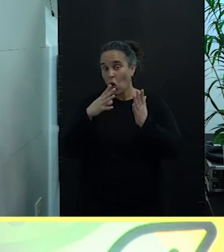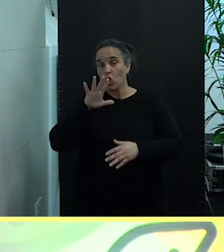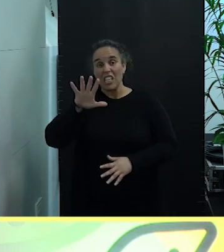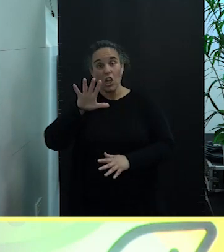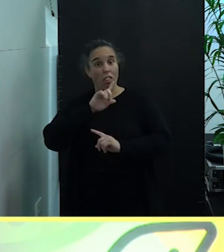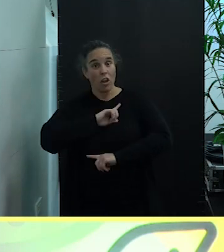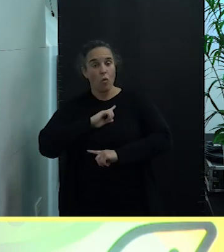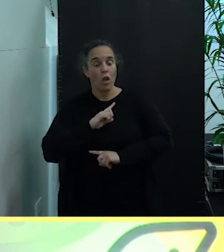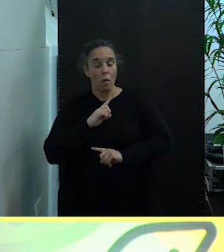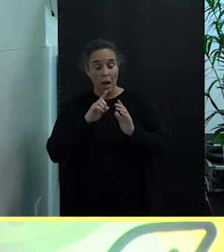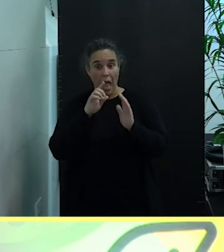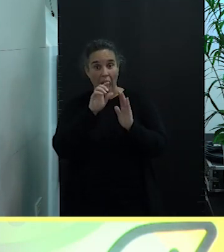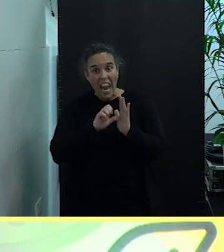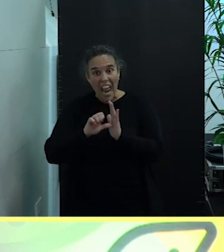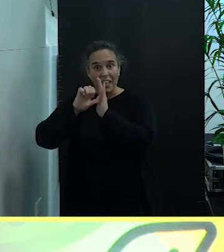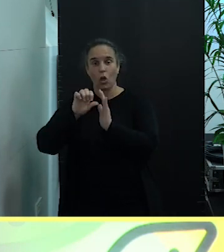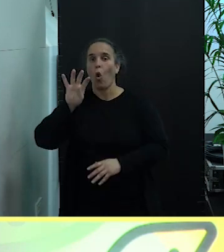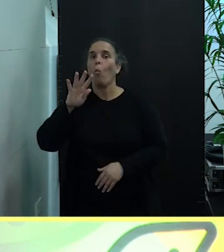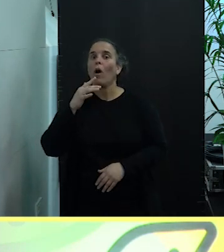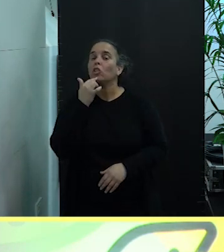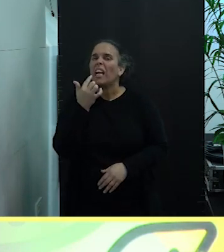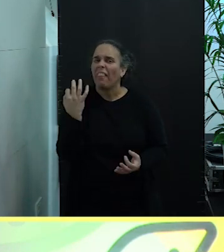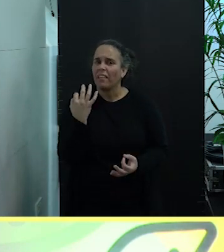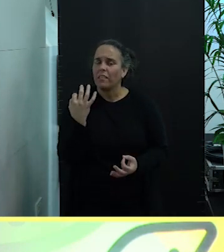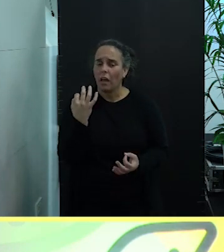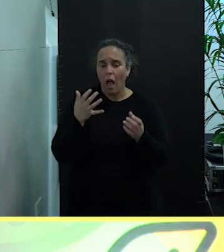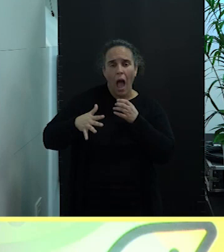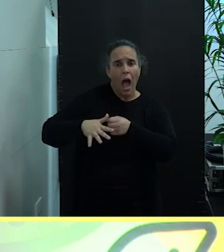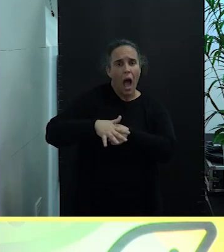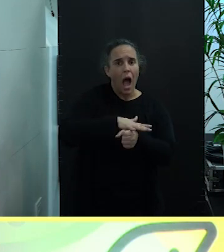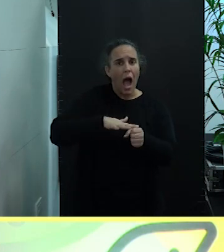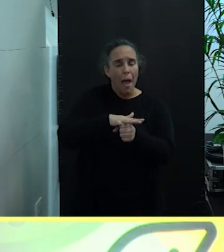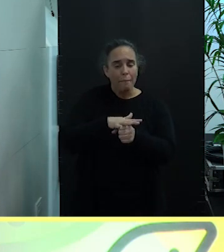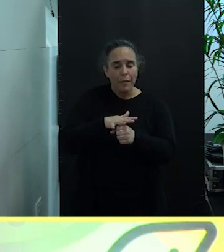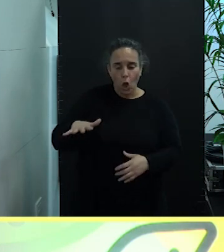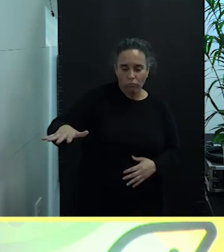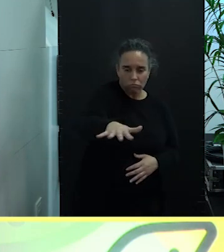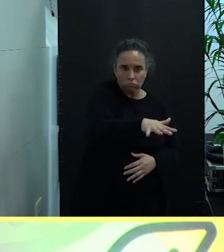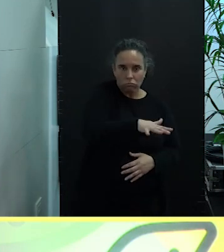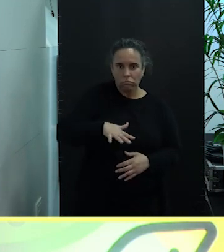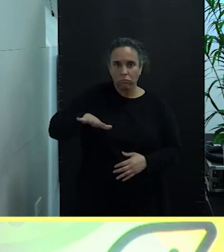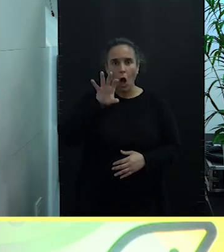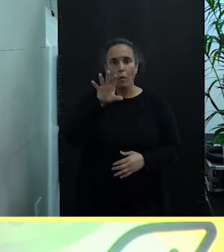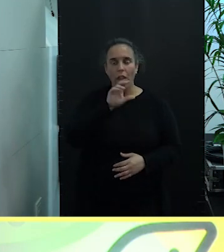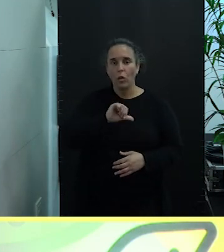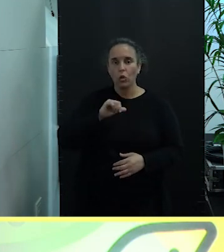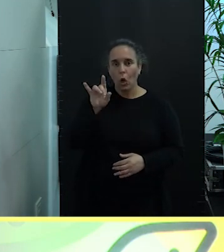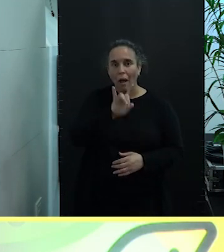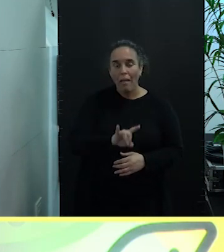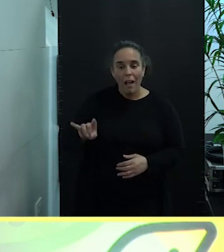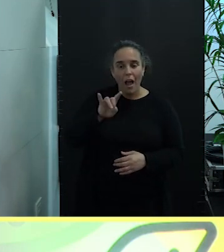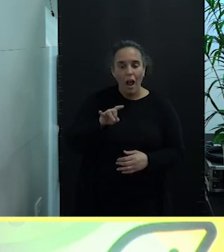establece en su artículo 4 que el ámbito espacial de la comunidad autónoma de Canarias